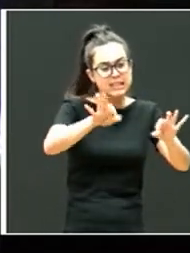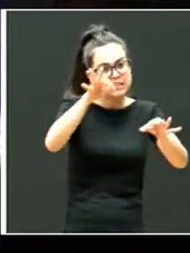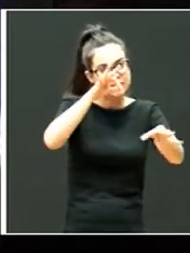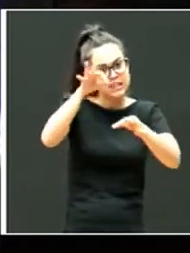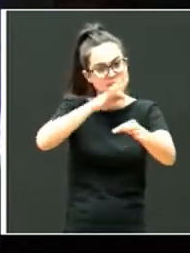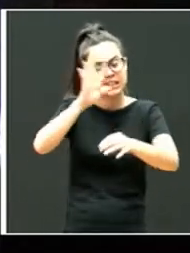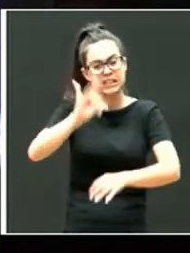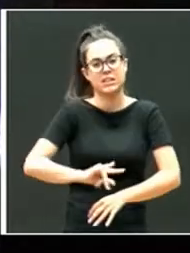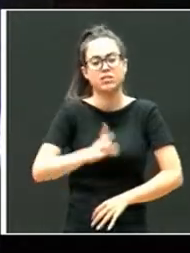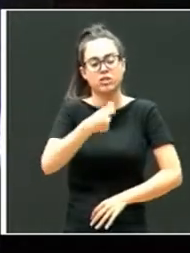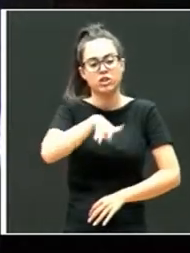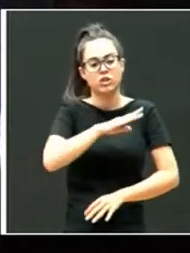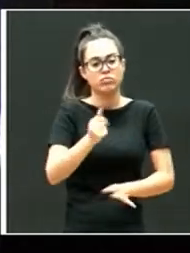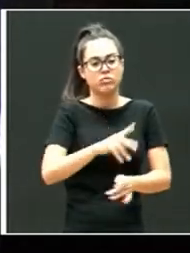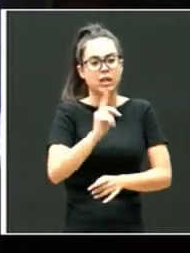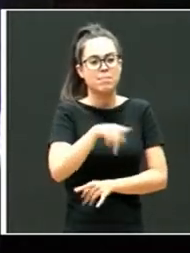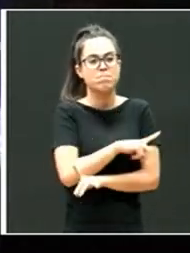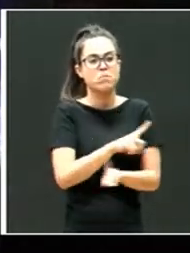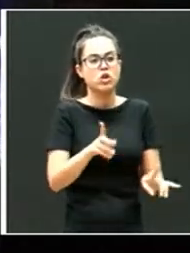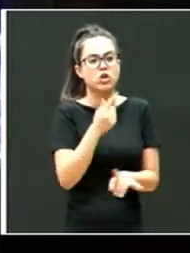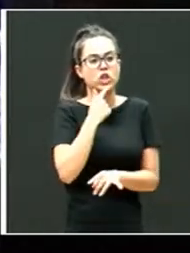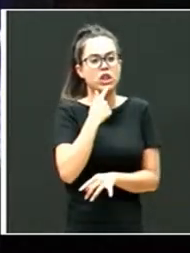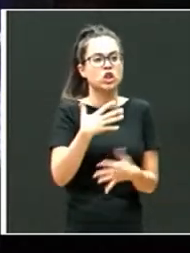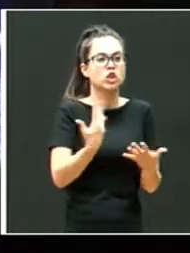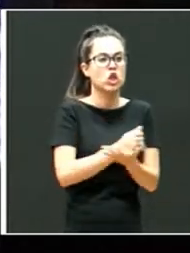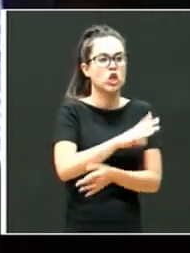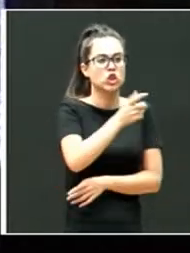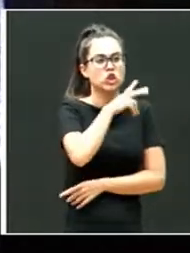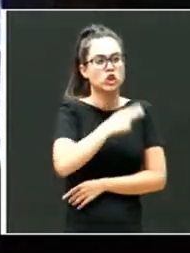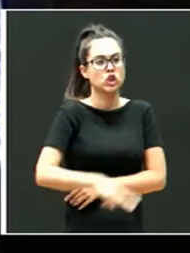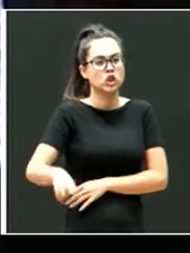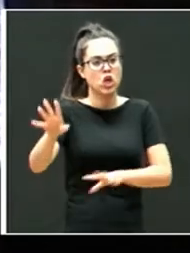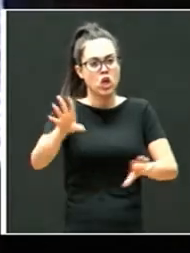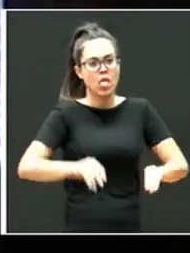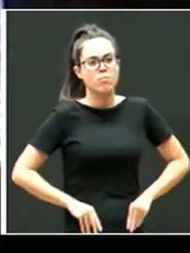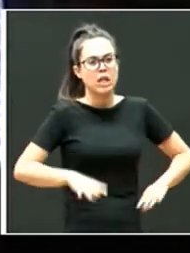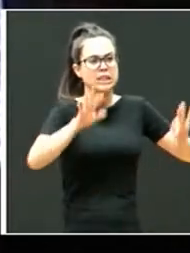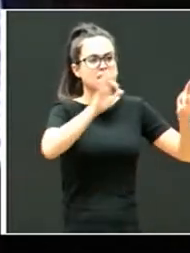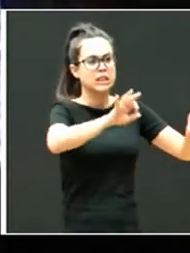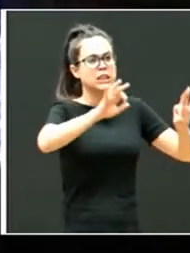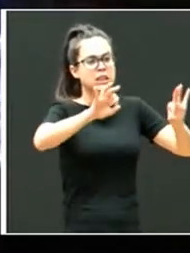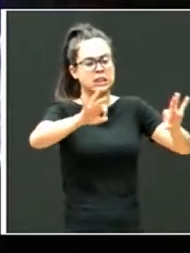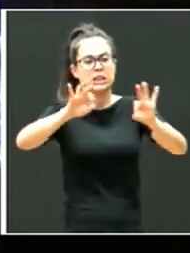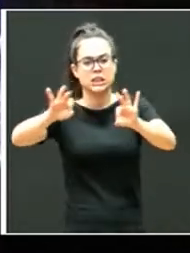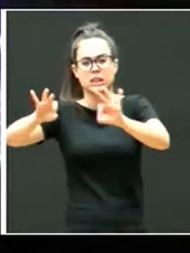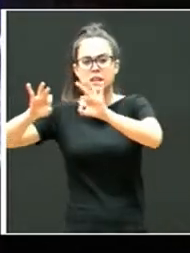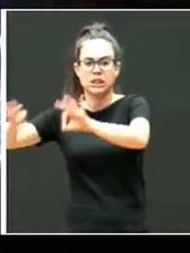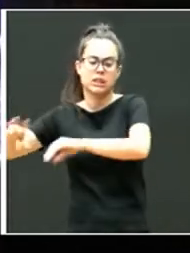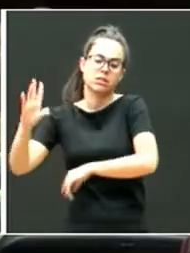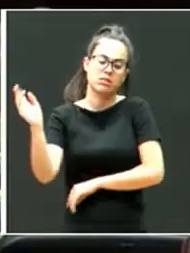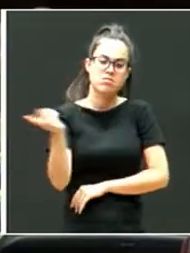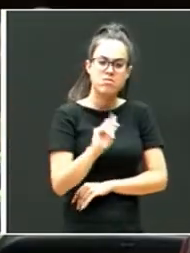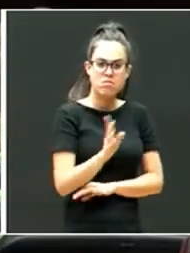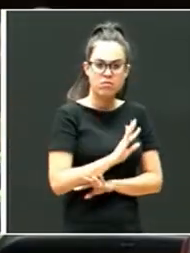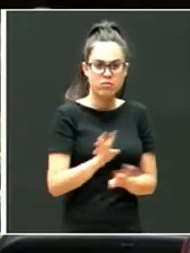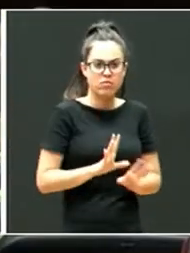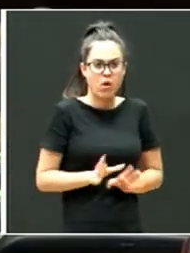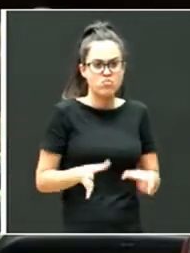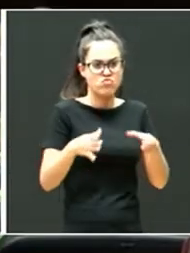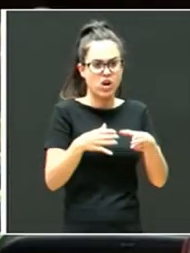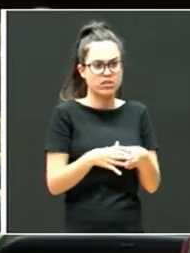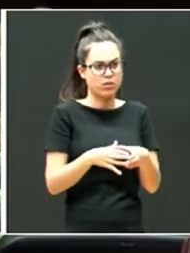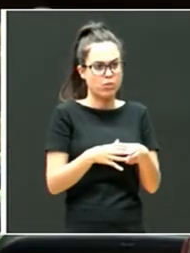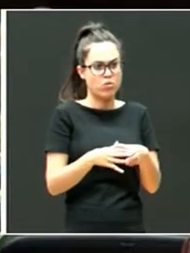supuesto que no hay que estigmatizar, no hay que decir que todos los niños adoptados son, ni sean, ni vayan a ser, ni se cree un colectivo,